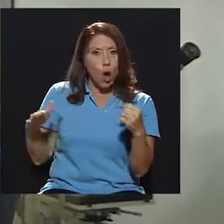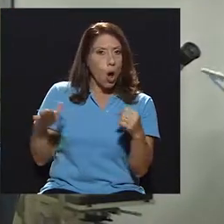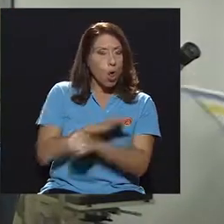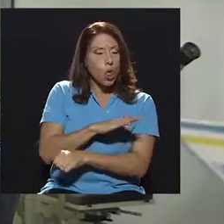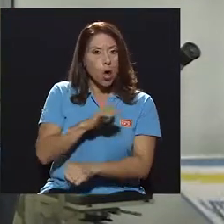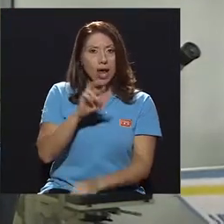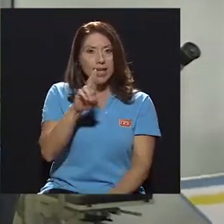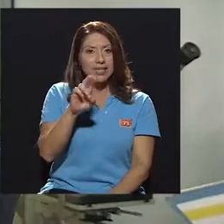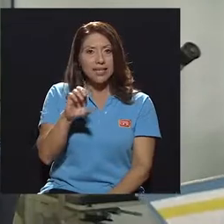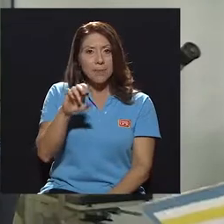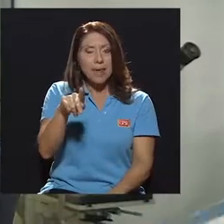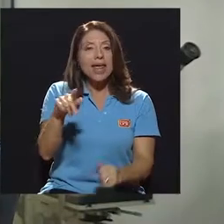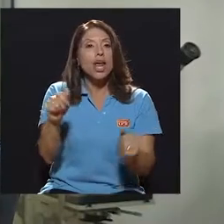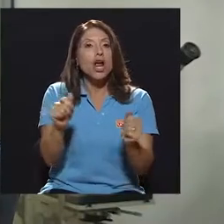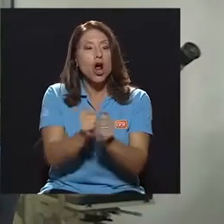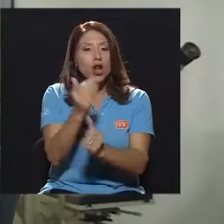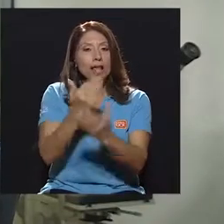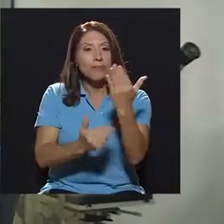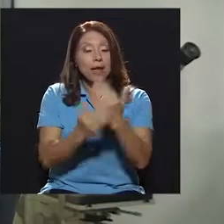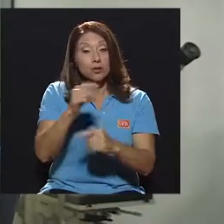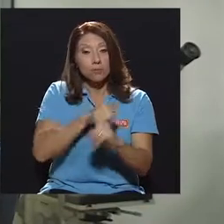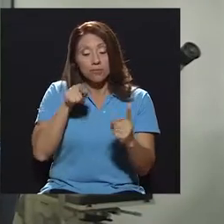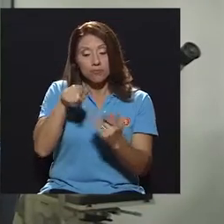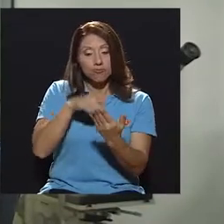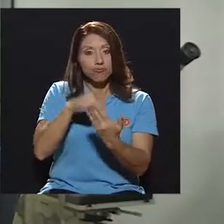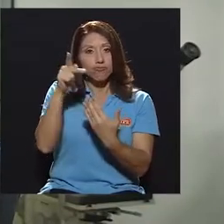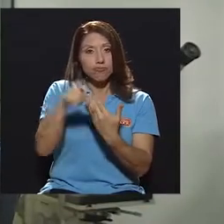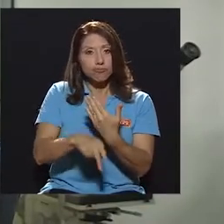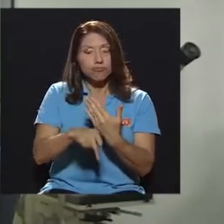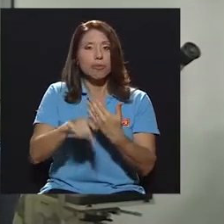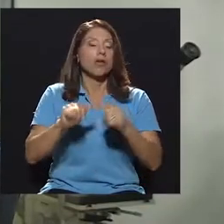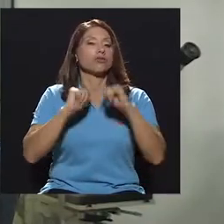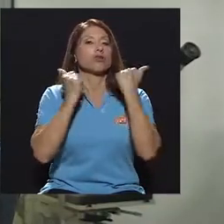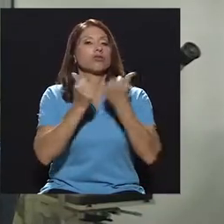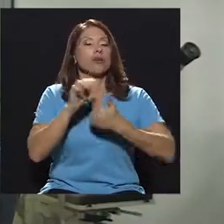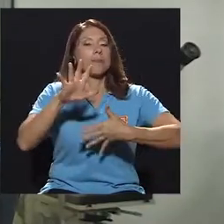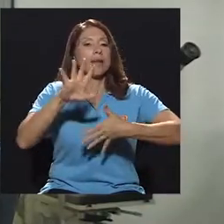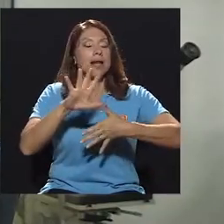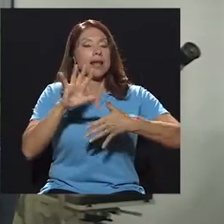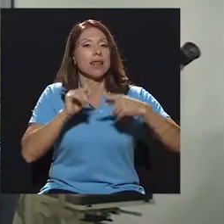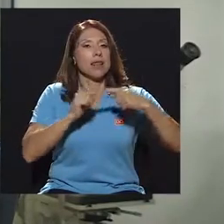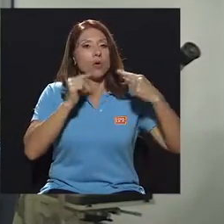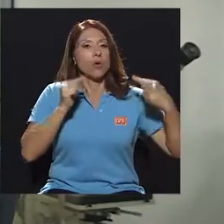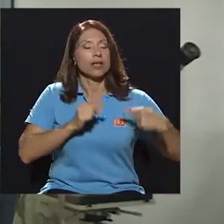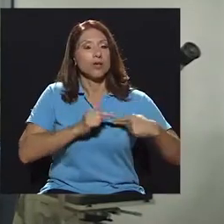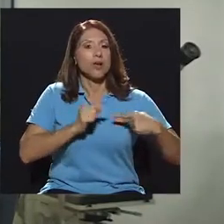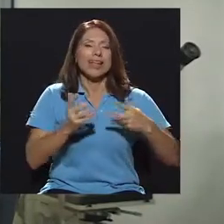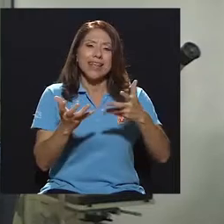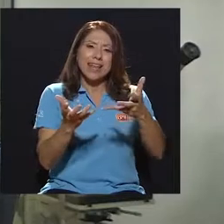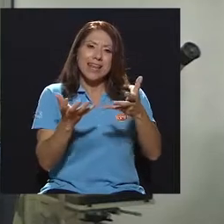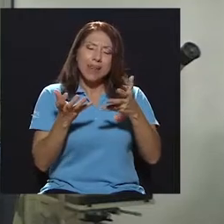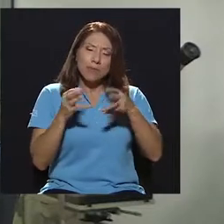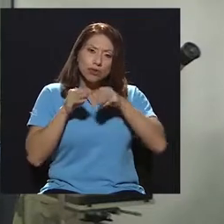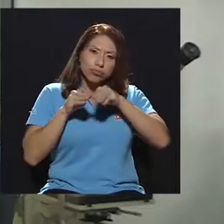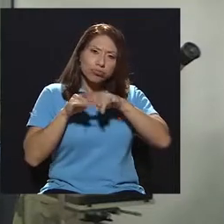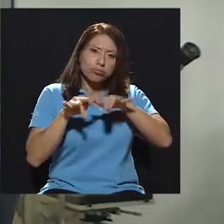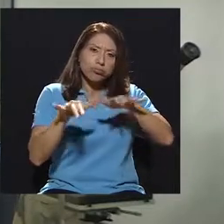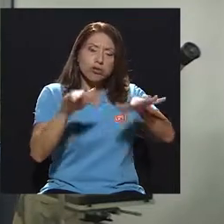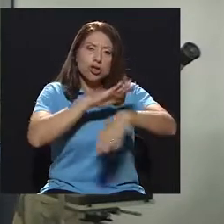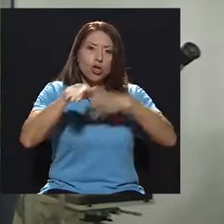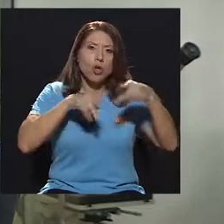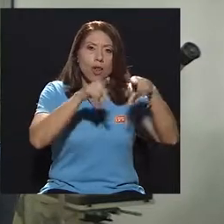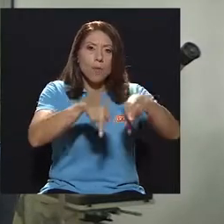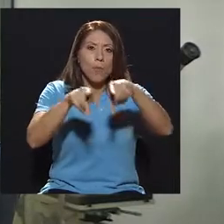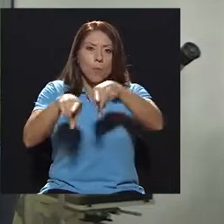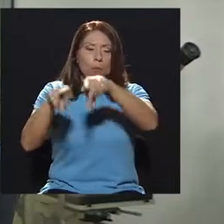pero este es un programa que de hecho tiene la Asociación Americana del Corazón a donde queremos llegar a toda la población, no solamente a la población